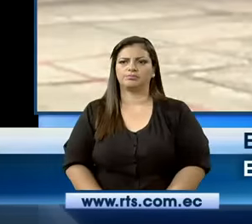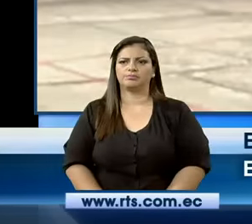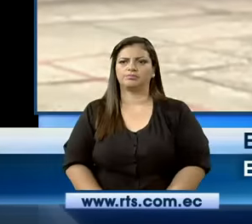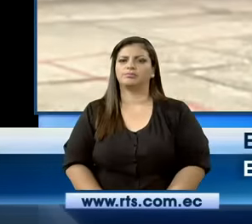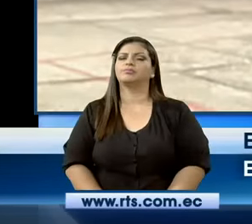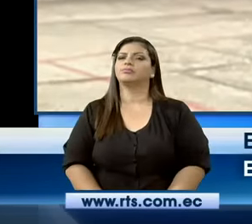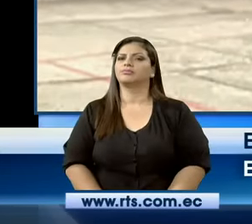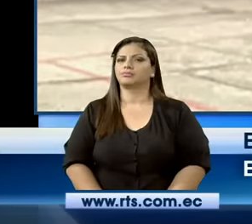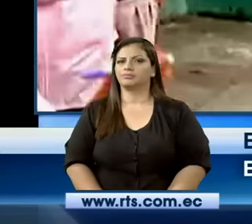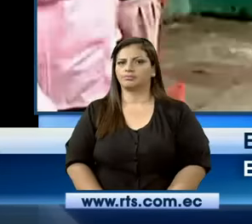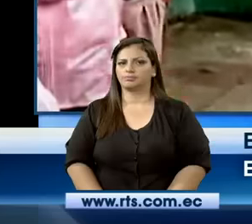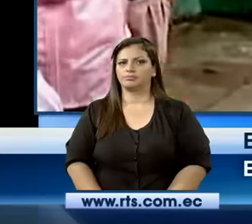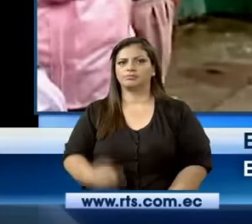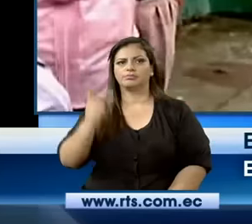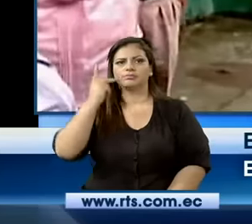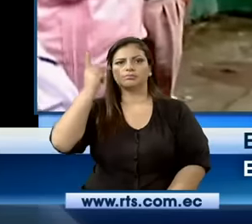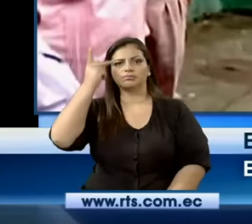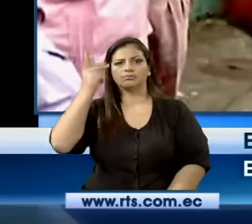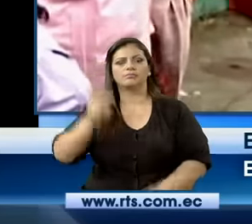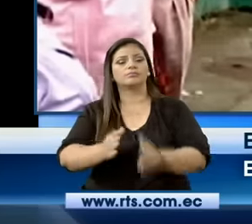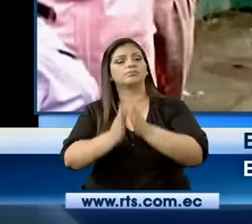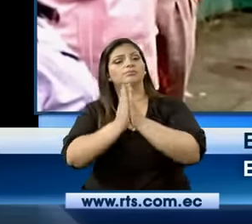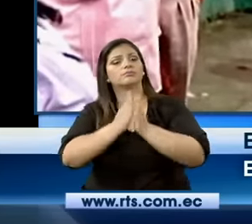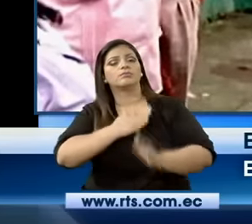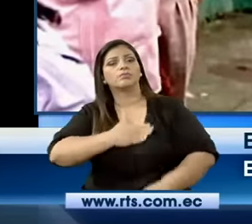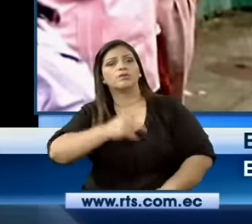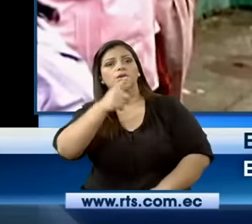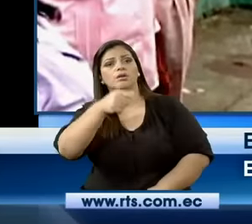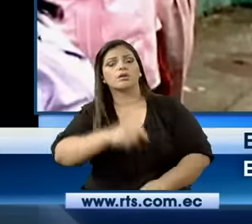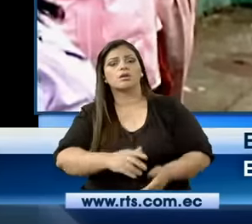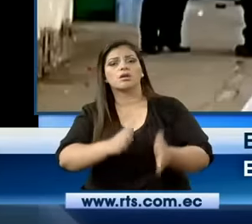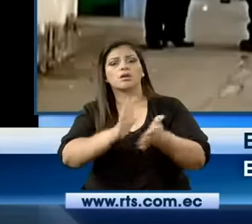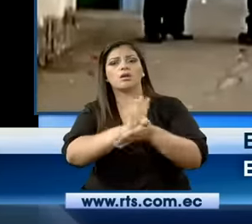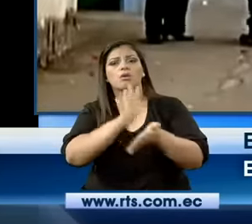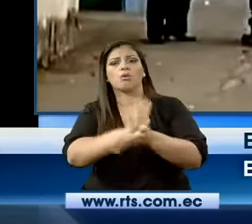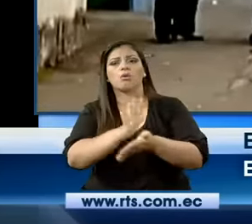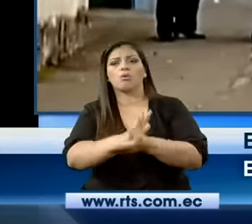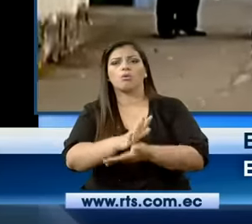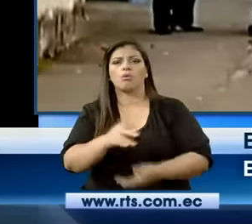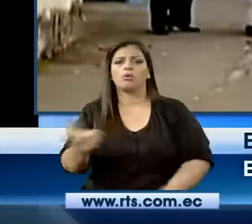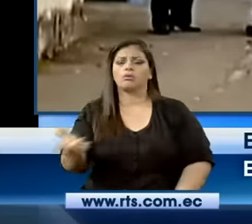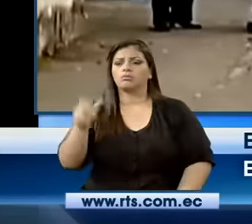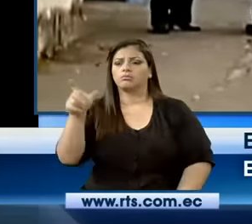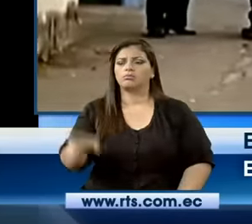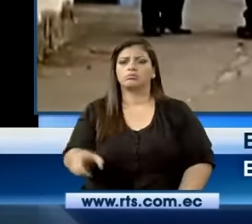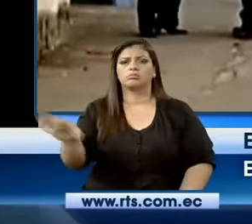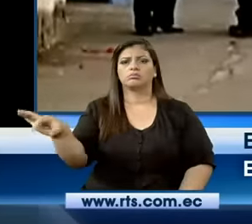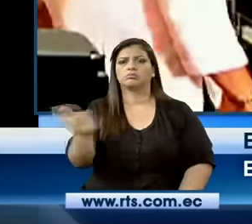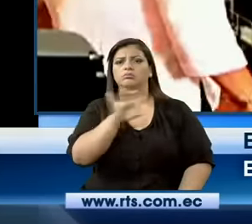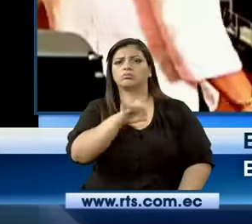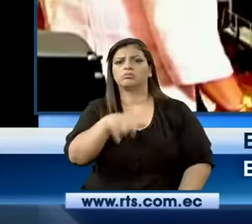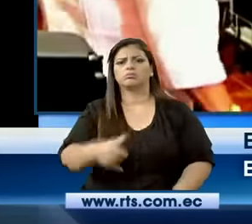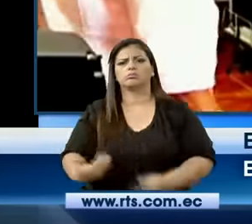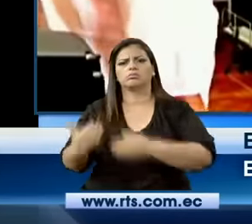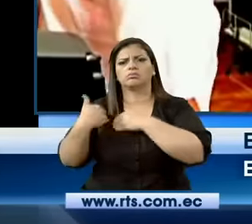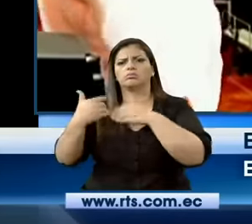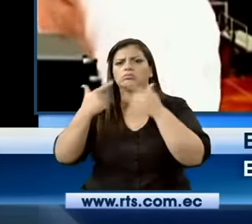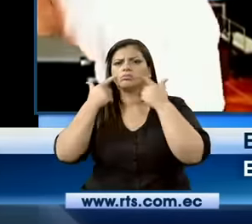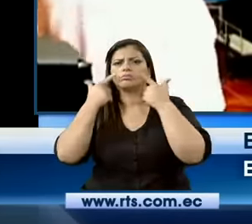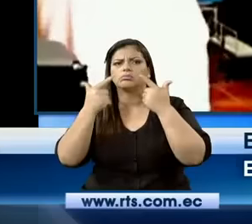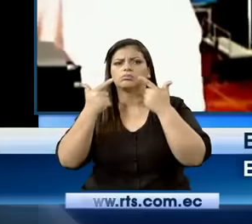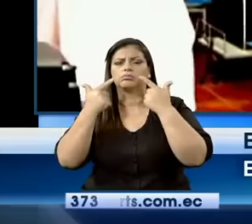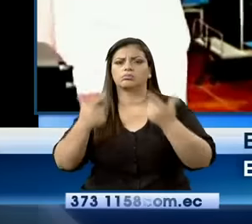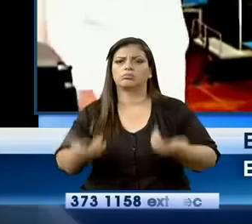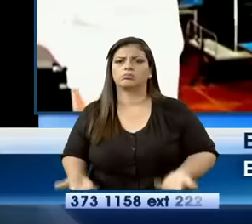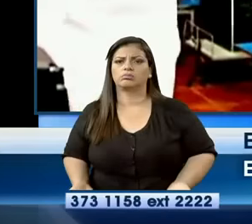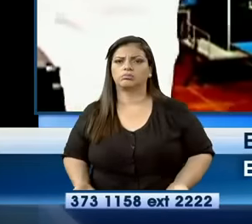imperiosa de que exista una persona ahí, exactamente, que haga las veces de conserje, que ayude a precautelar con su presencia